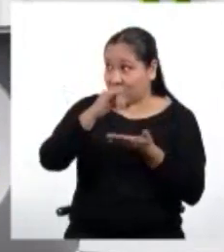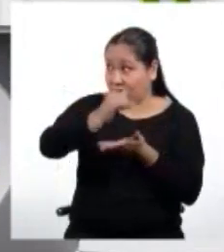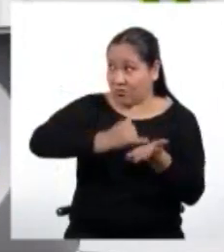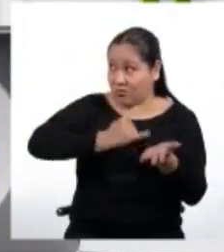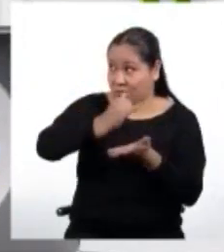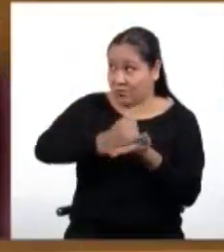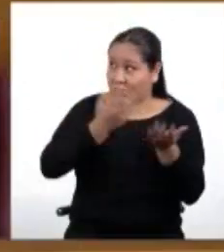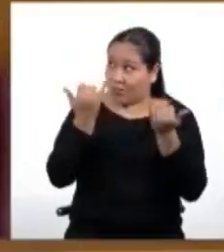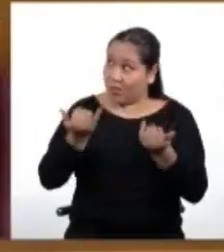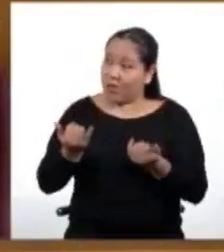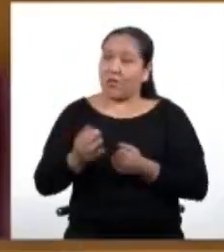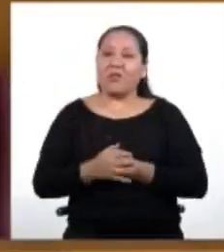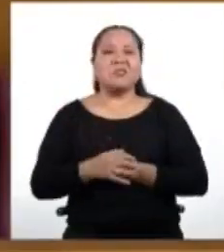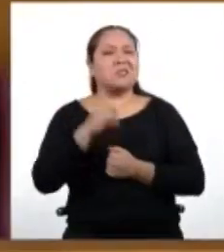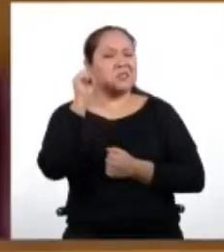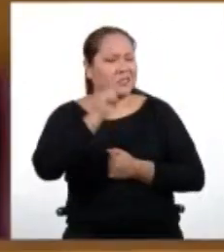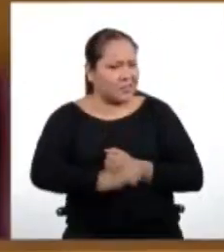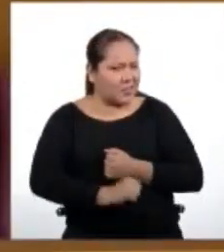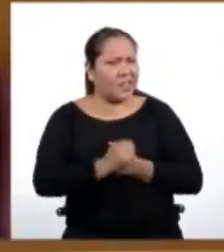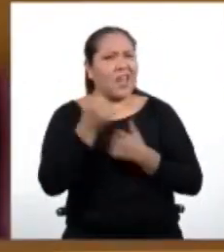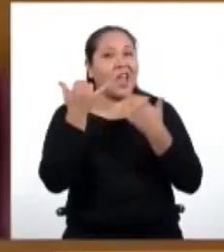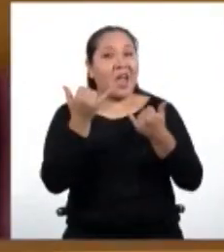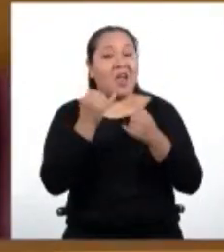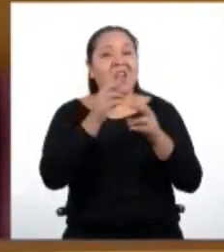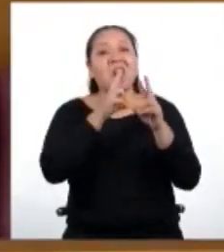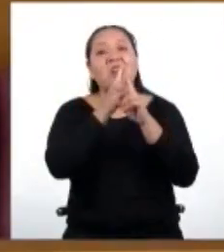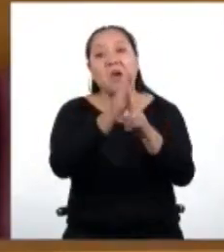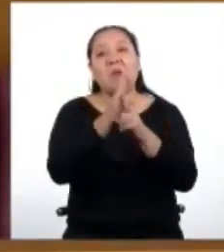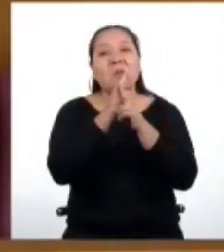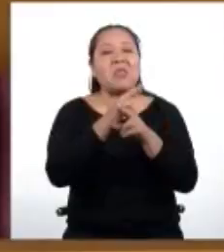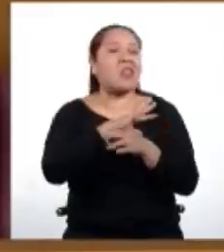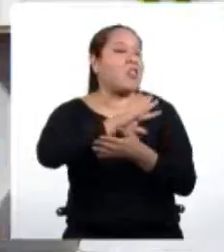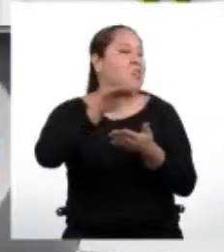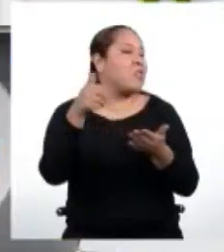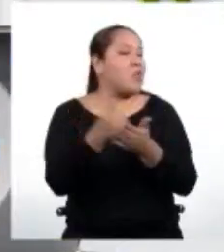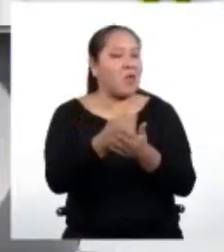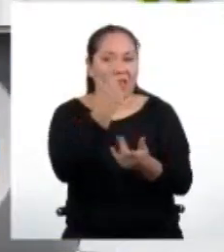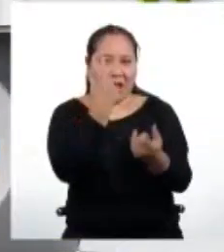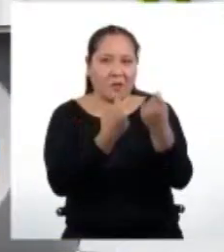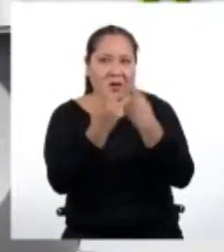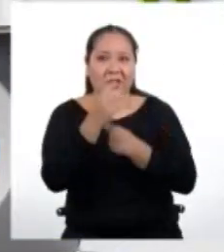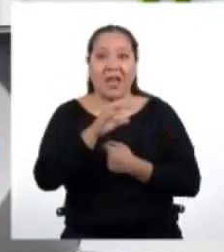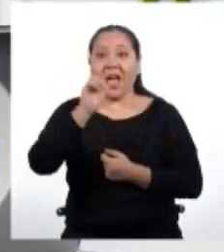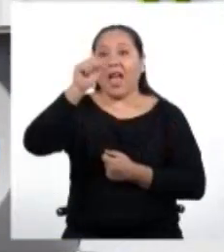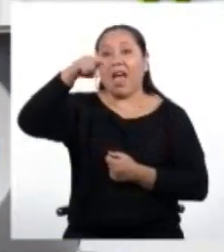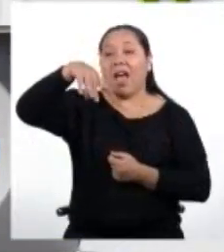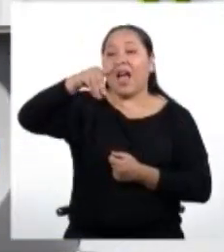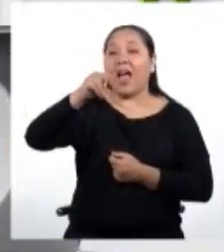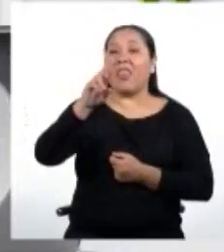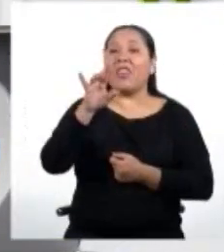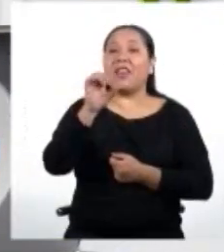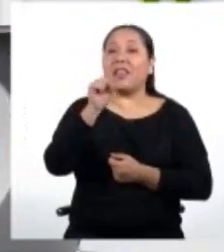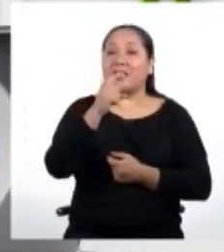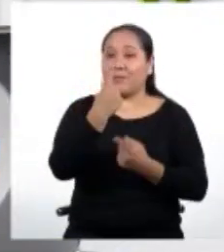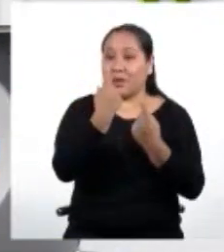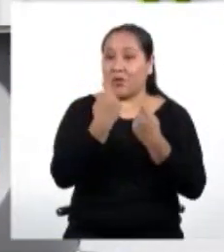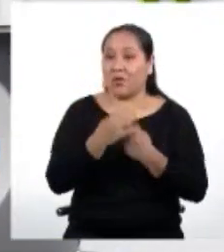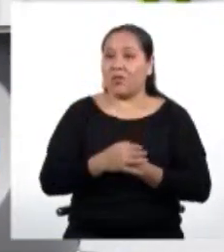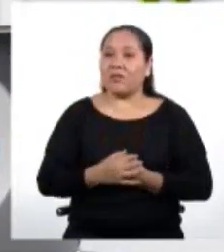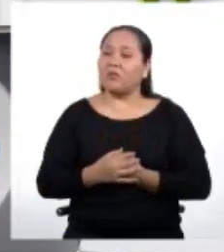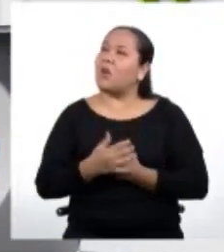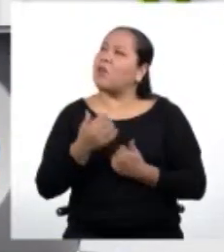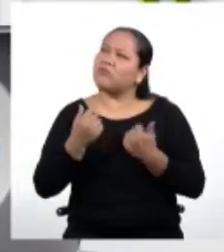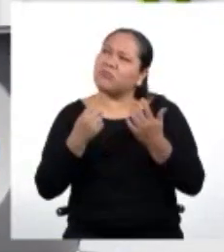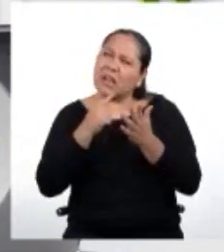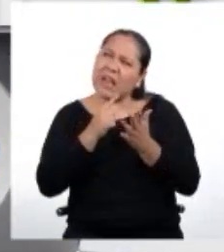han llegado hoy? Claro, es hora de resolver todas las consultas. De Andrés nos consulta lo siguiente. ¿Qué